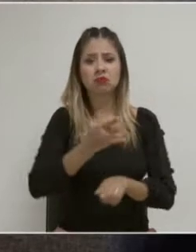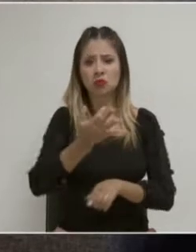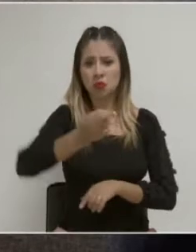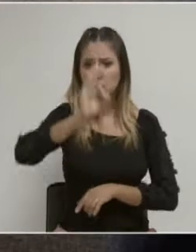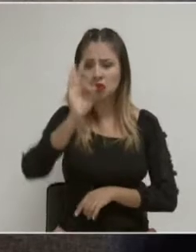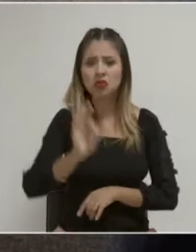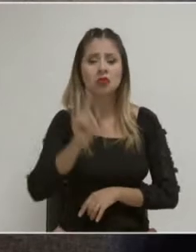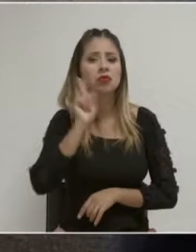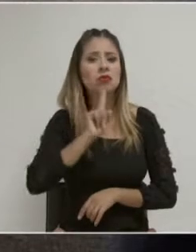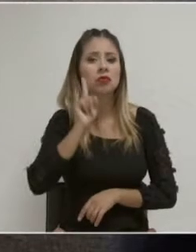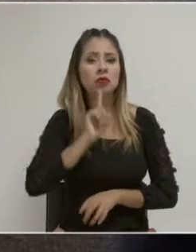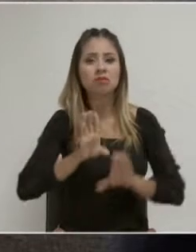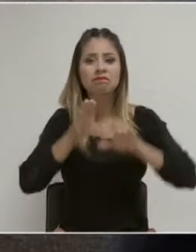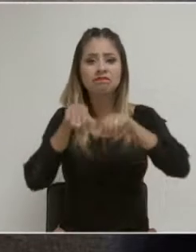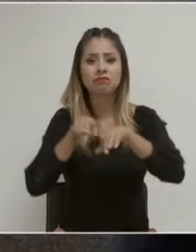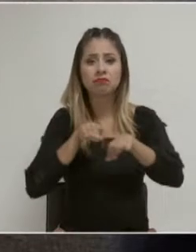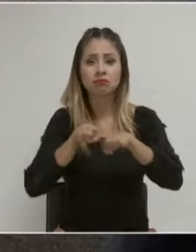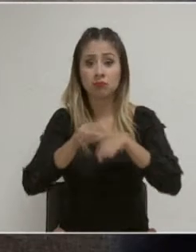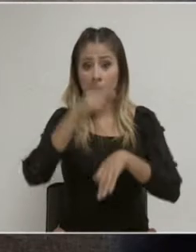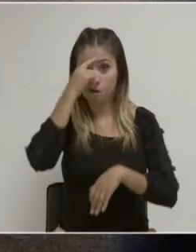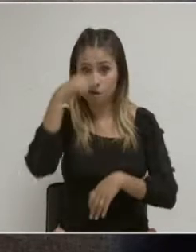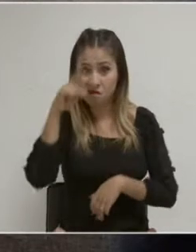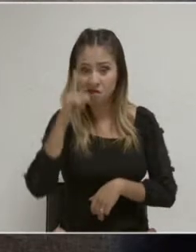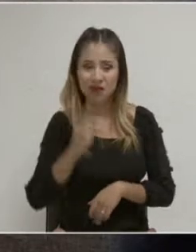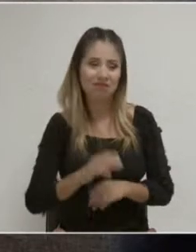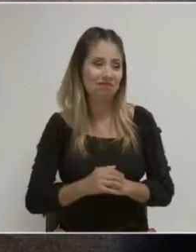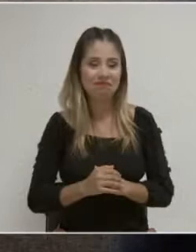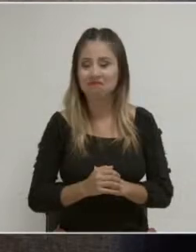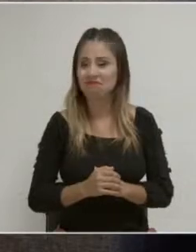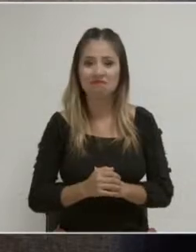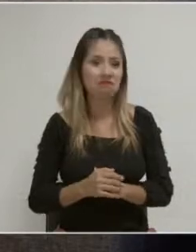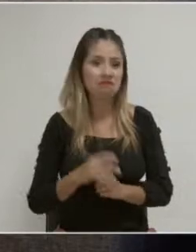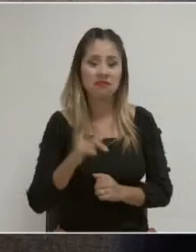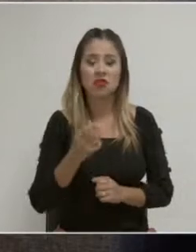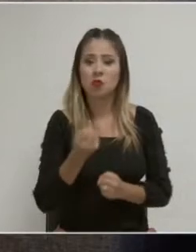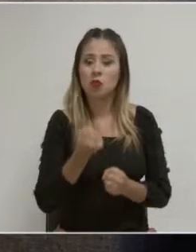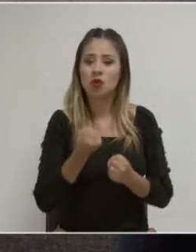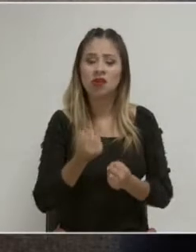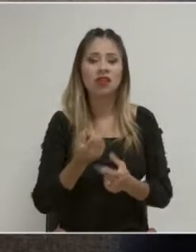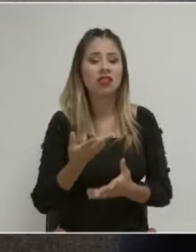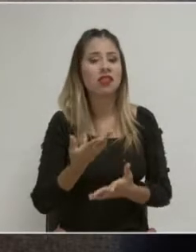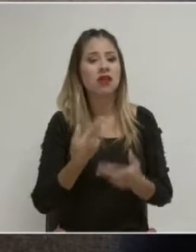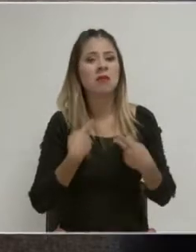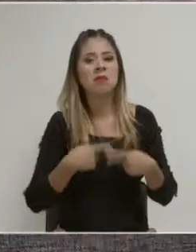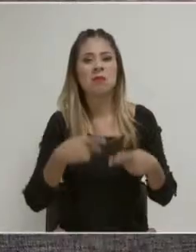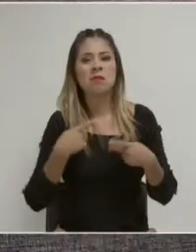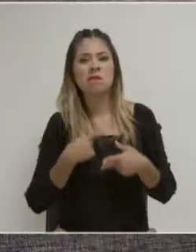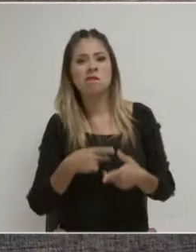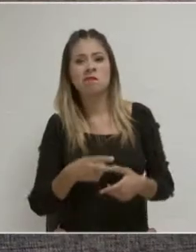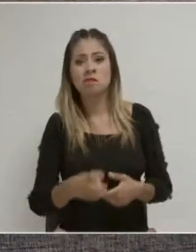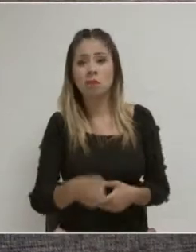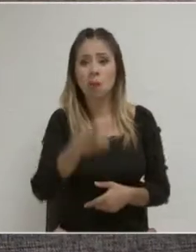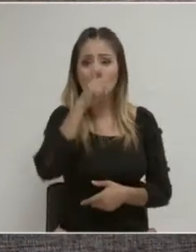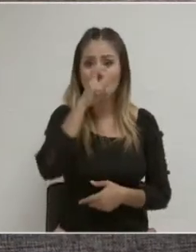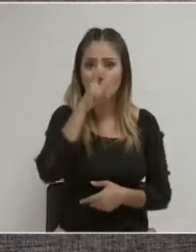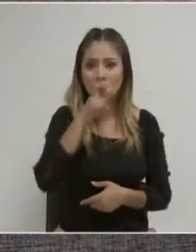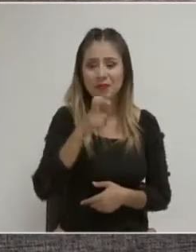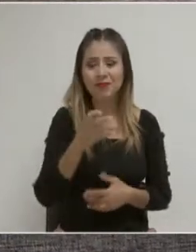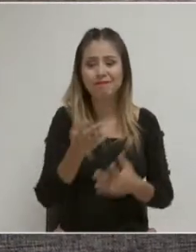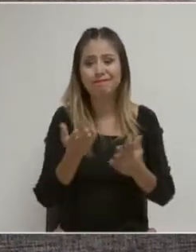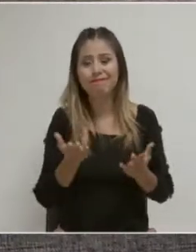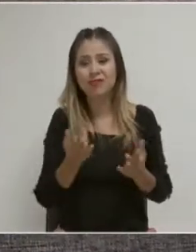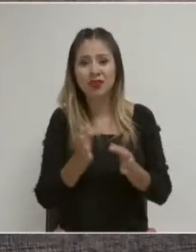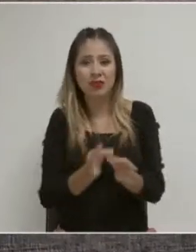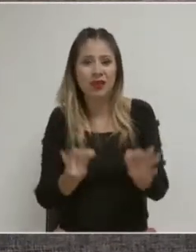ese sentido, la tarea no ha sido fácil, hay resistencias, resistencias importantes y por eso mencionaba